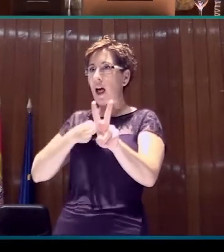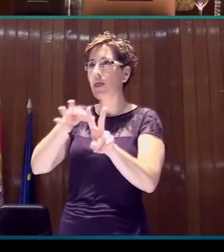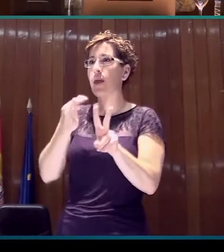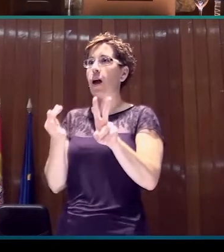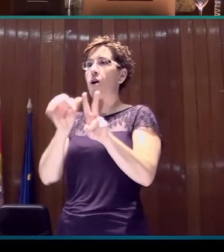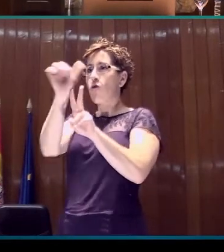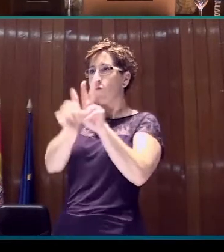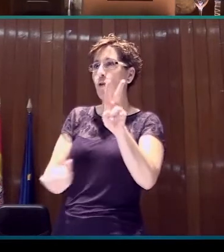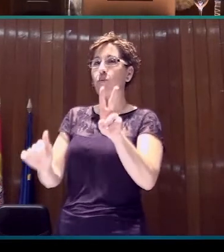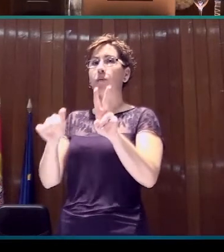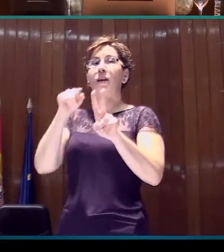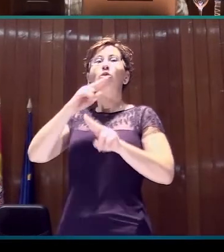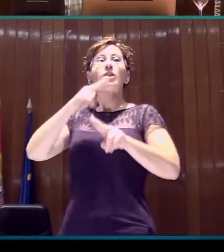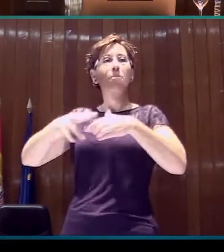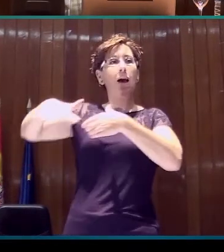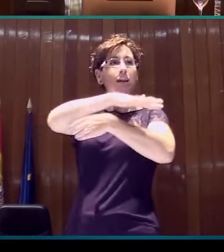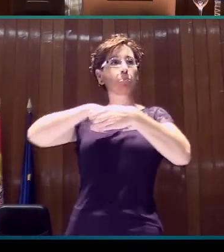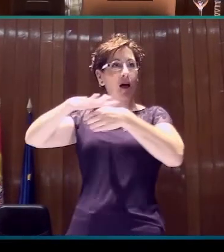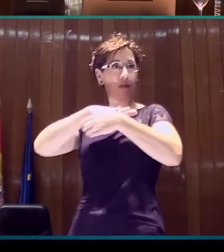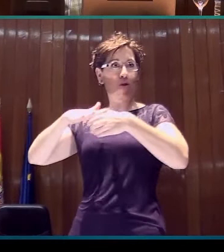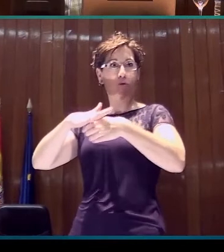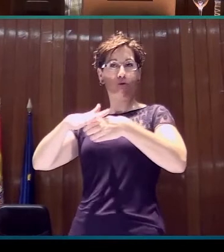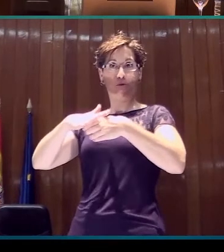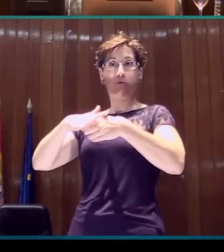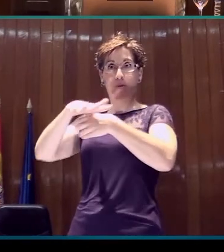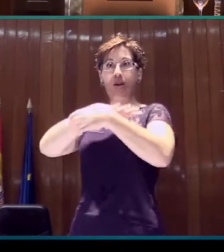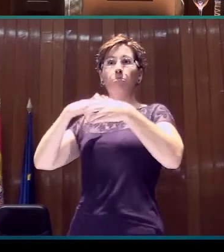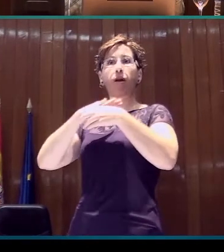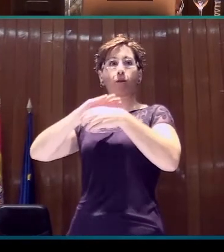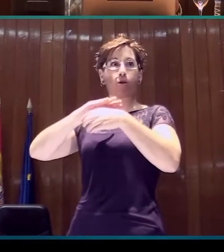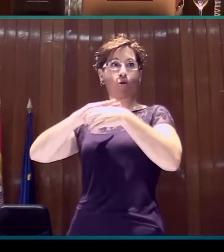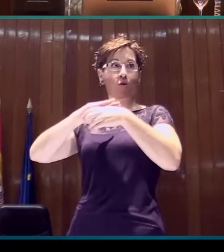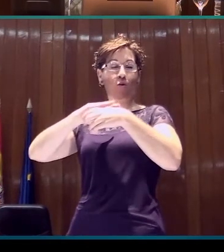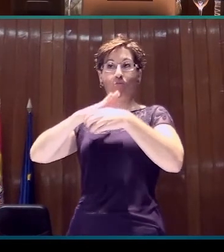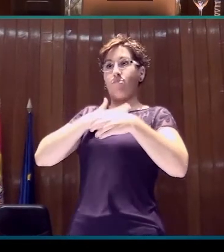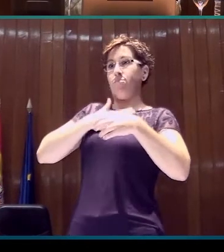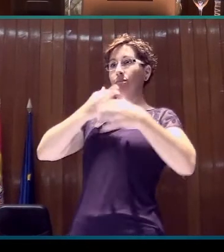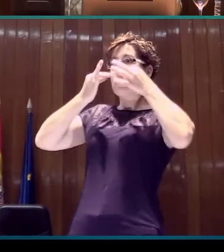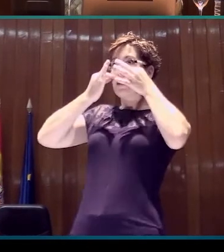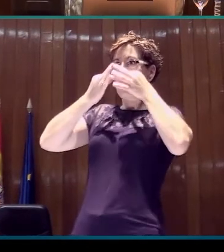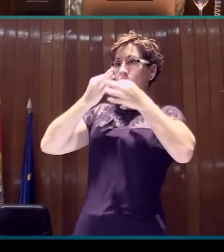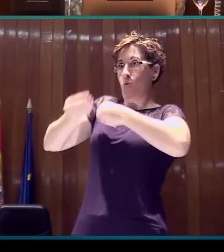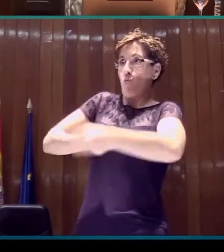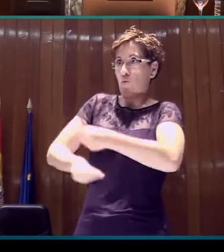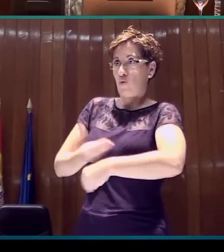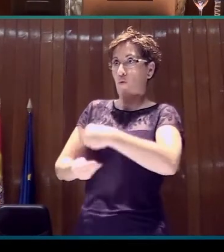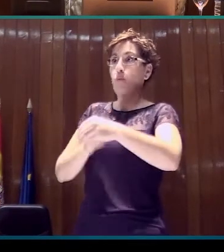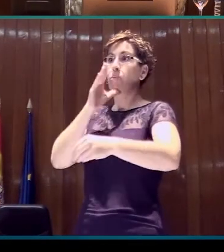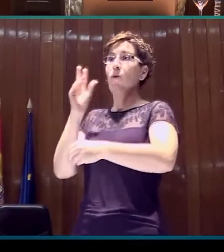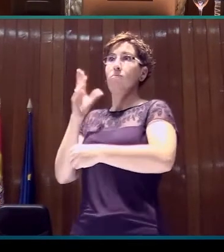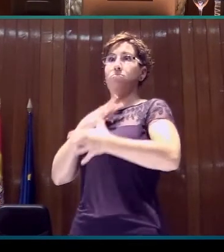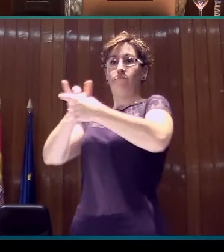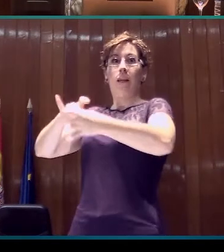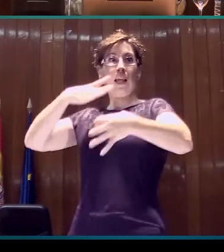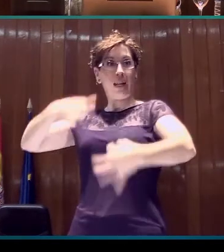O sea, que es un espacio en ese sentido mental como cualquier otro tipo de espacio, ¿vale? Aunque esté anclado a la realidad porque está en este entorno